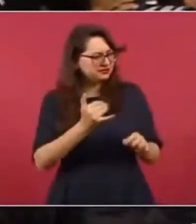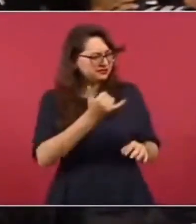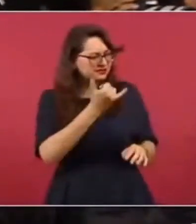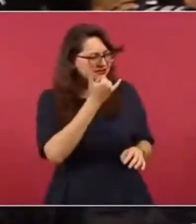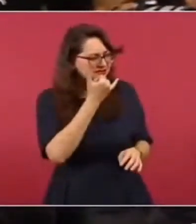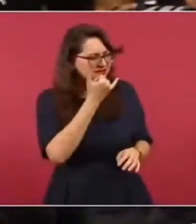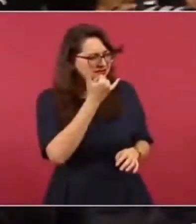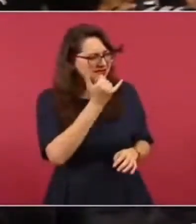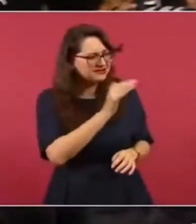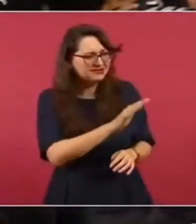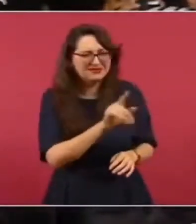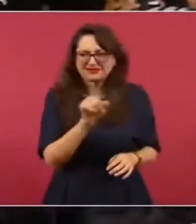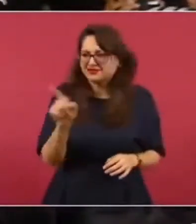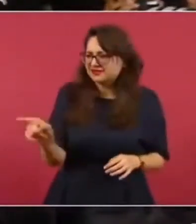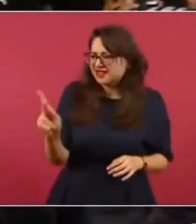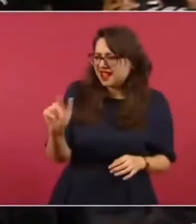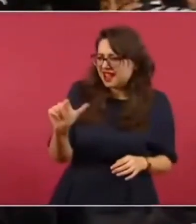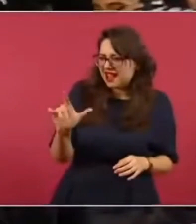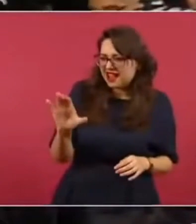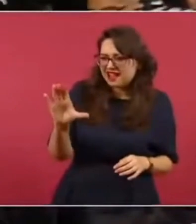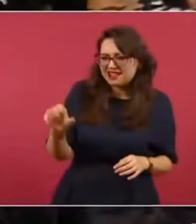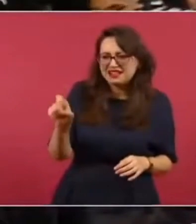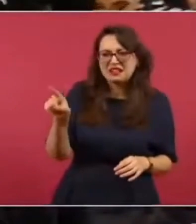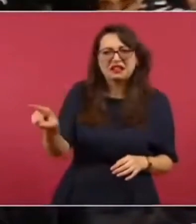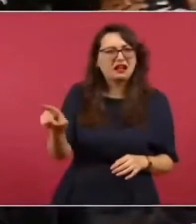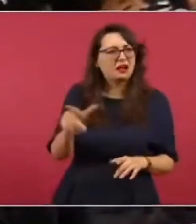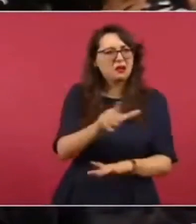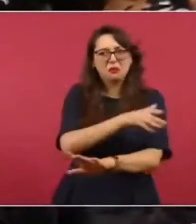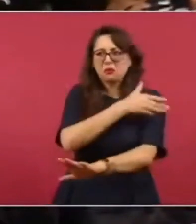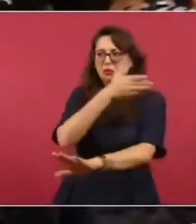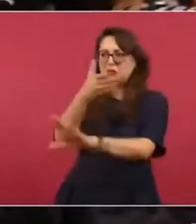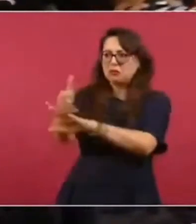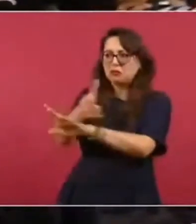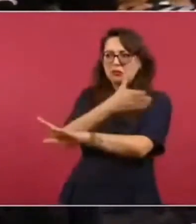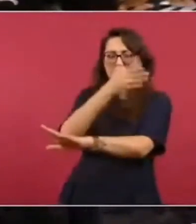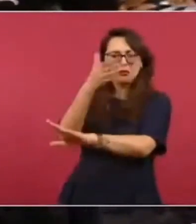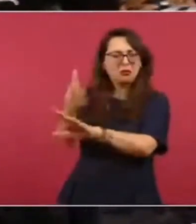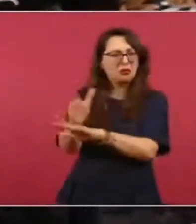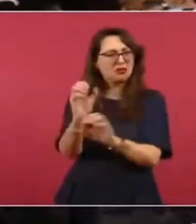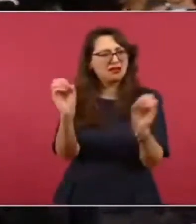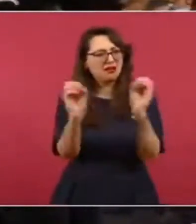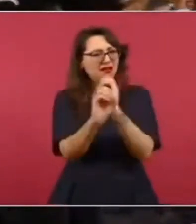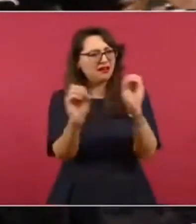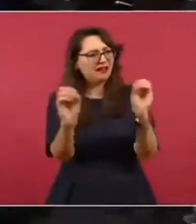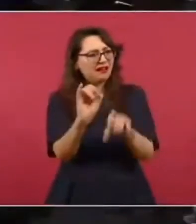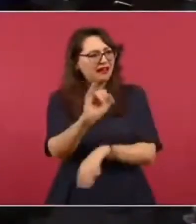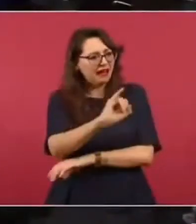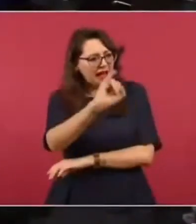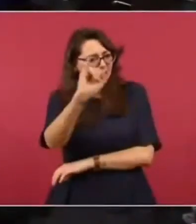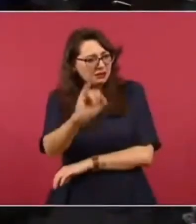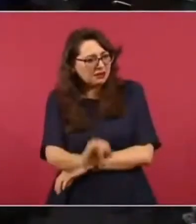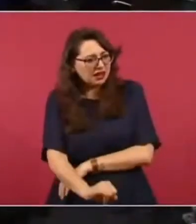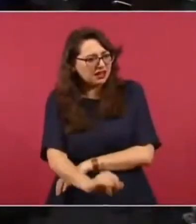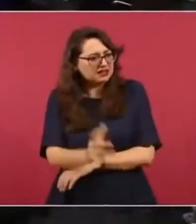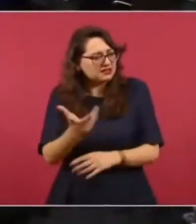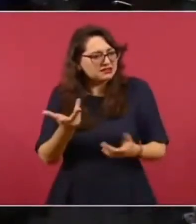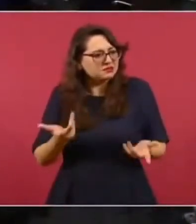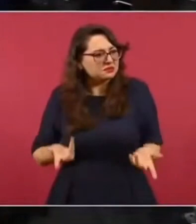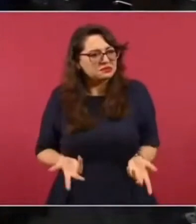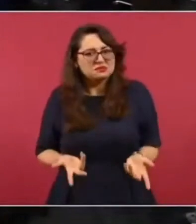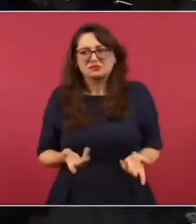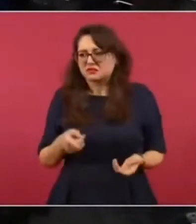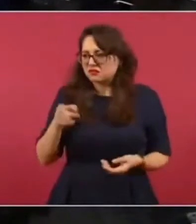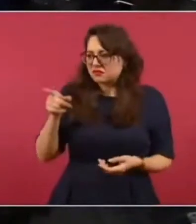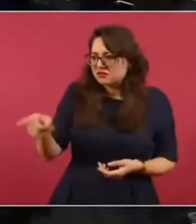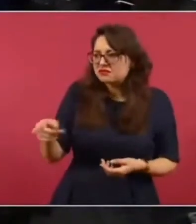oponiendo al tema de que Calica quiera esa cantidad de dinero. Bueno, no se opusieron en aquel entonces a lo que estaba